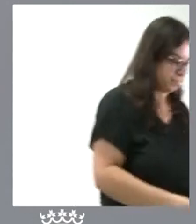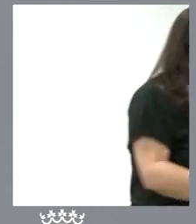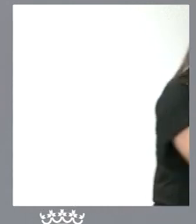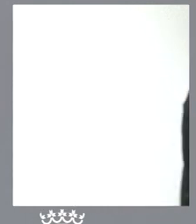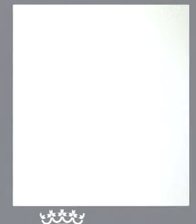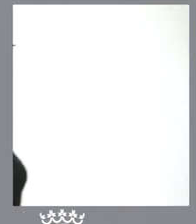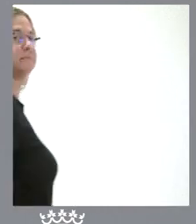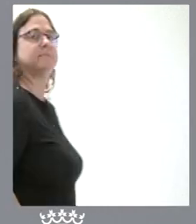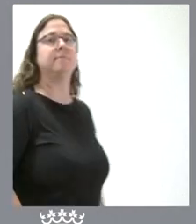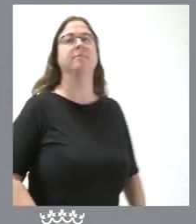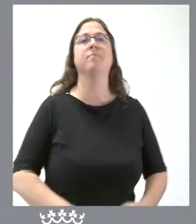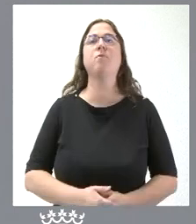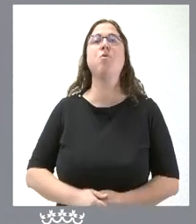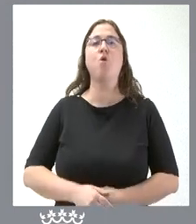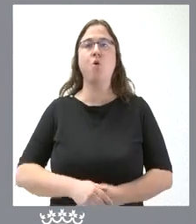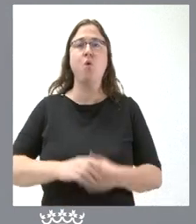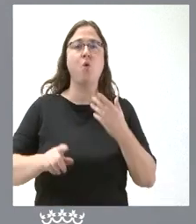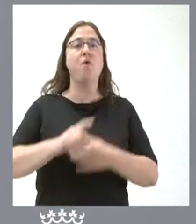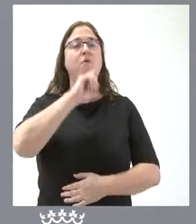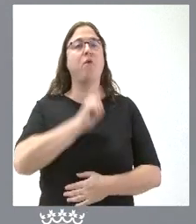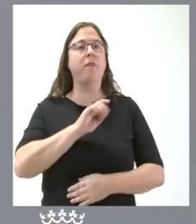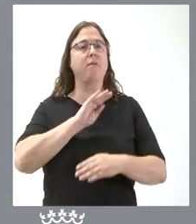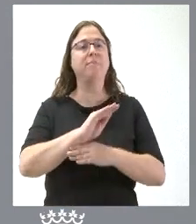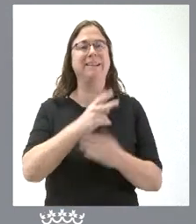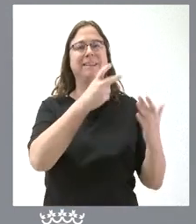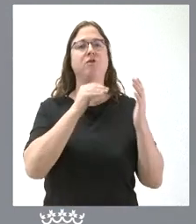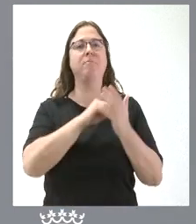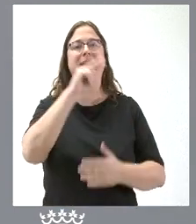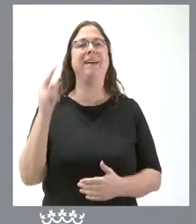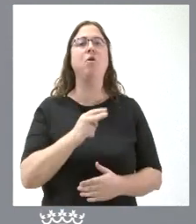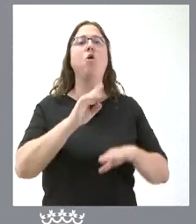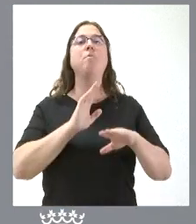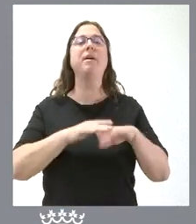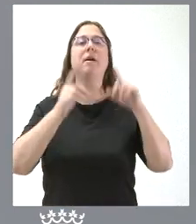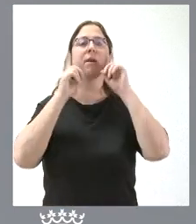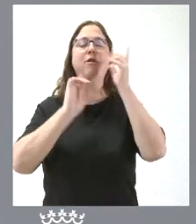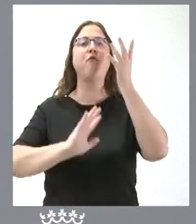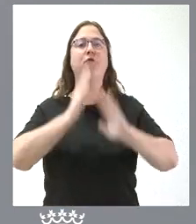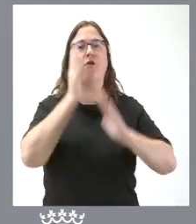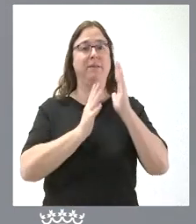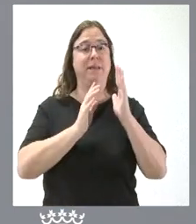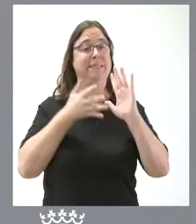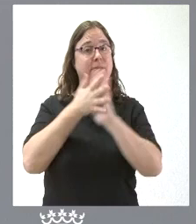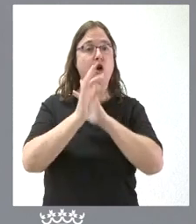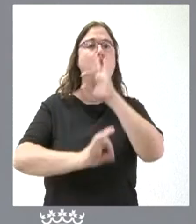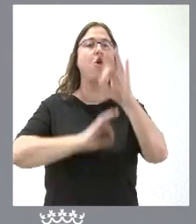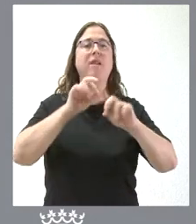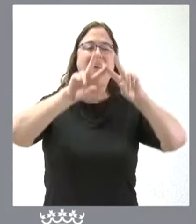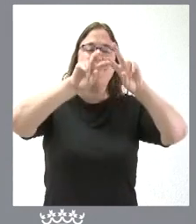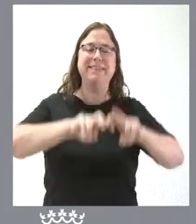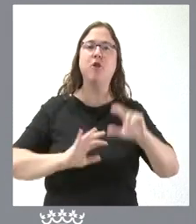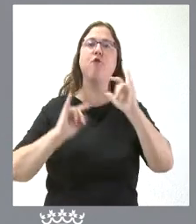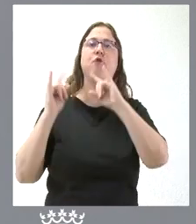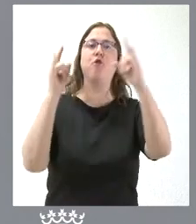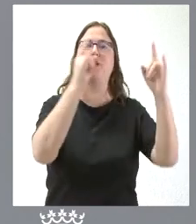Fundación CSFOR va a recibir 700.000 euros de la Junta para la promoción e investigación forestal. Se trata de realizar actuaciones de investigación forestal en los